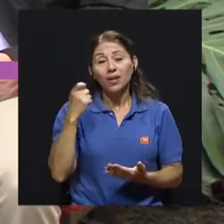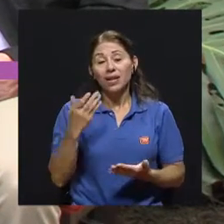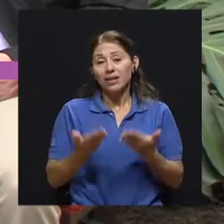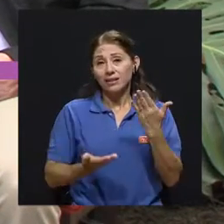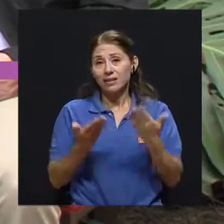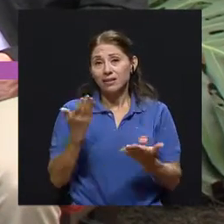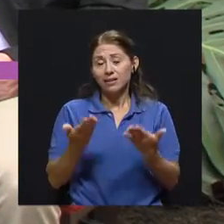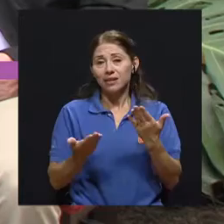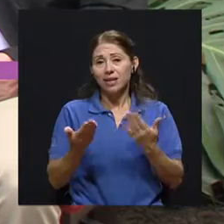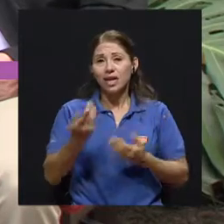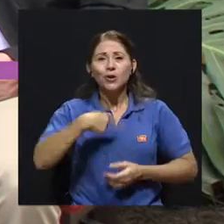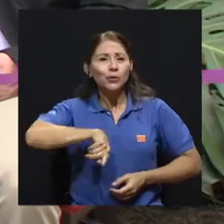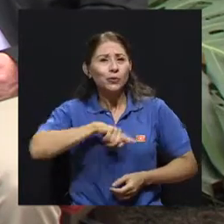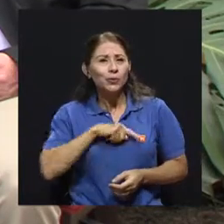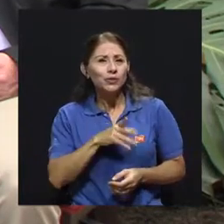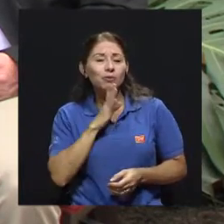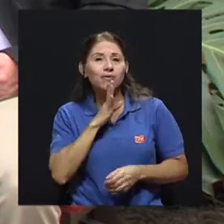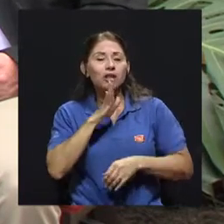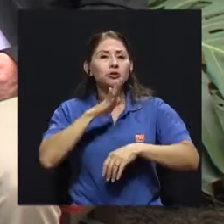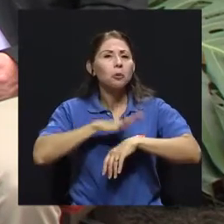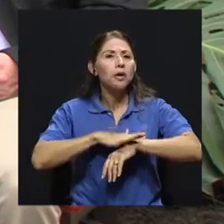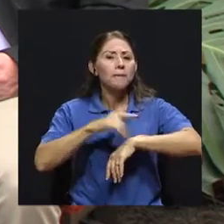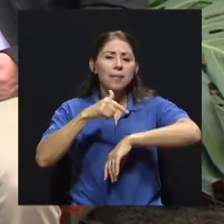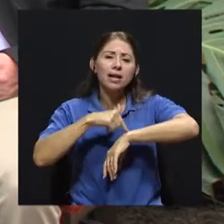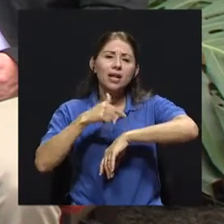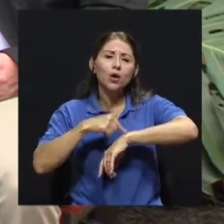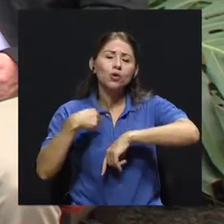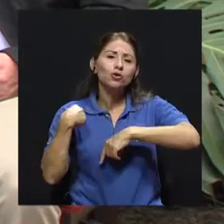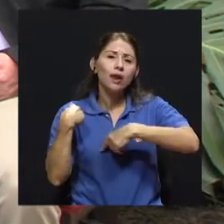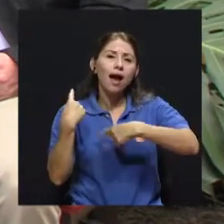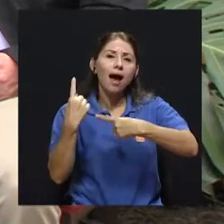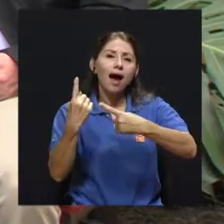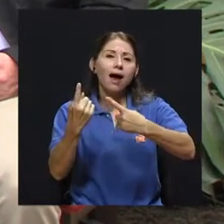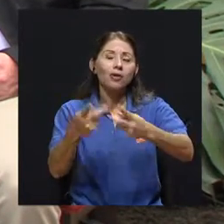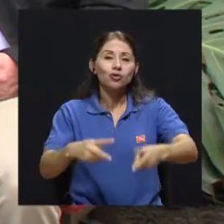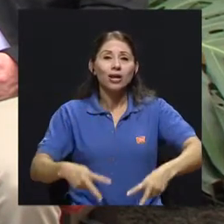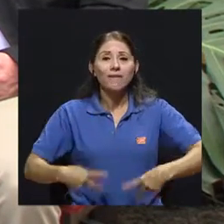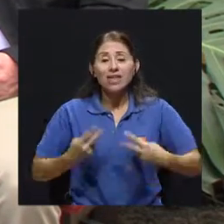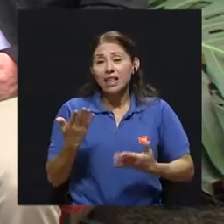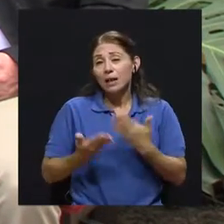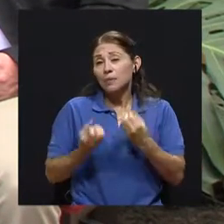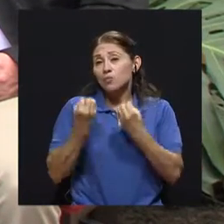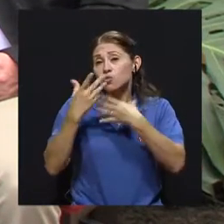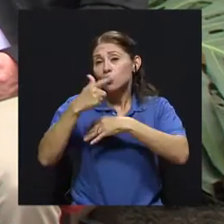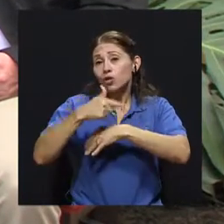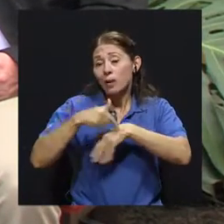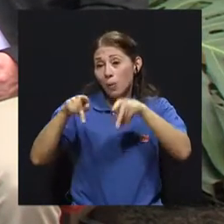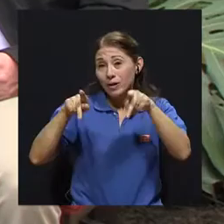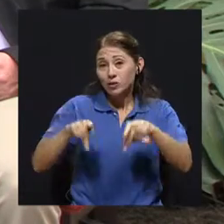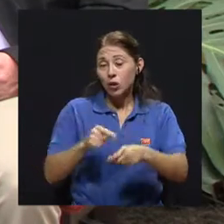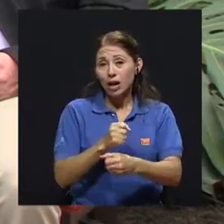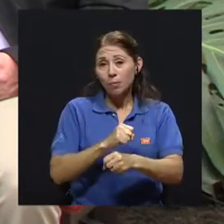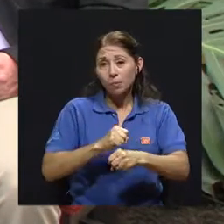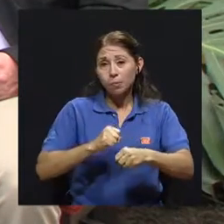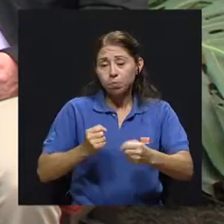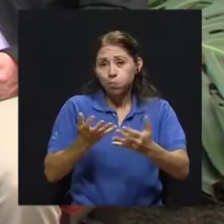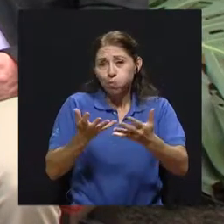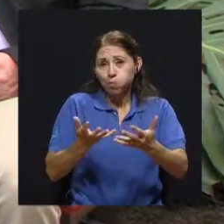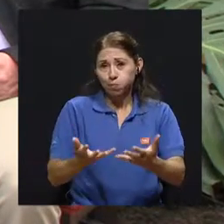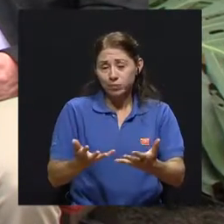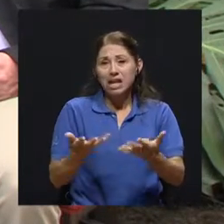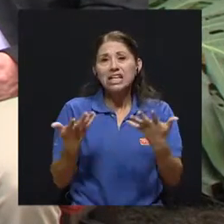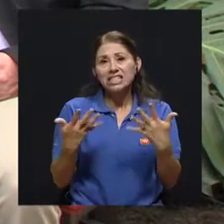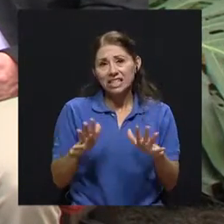y sobre todo cuando estamos hablando de períodos largos de la vida en los que la persona ha estado en la condición de sobrepeso y obesidad,